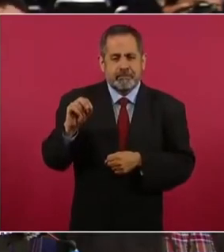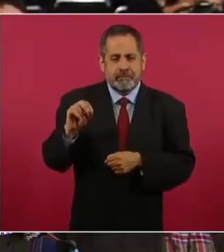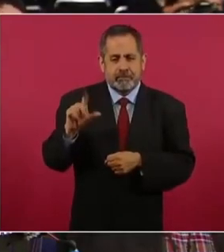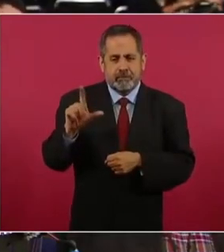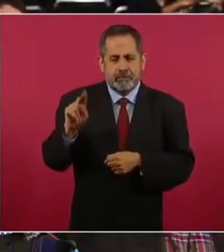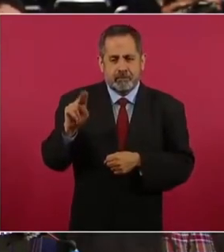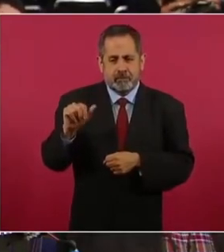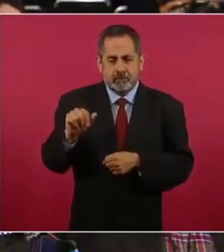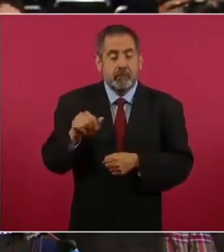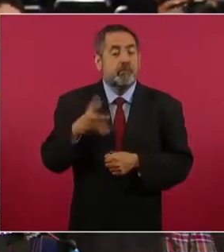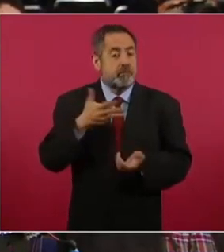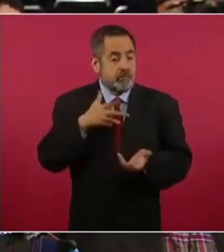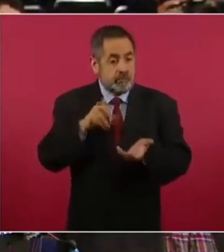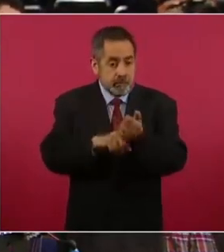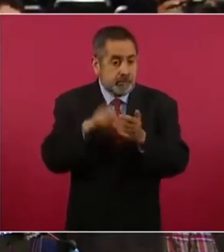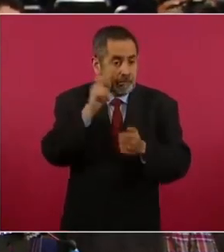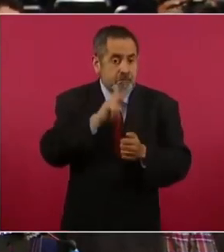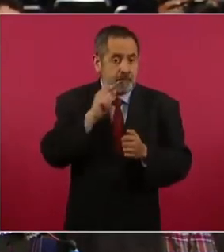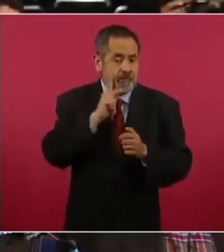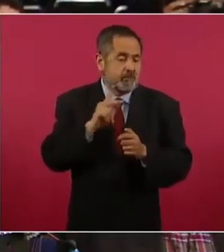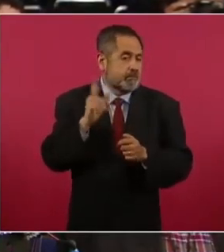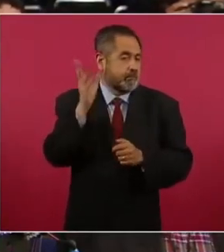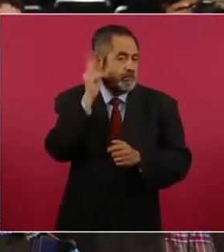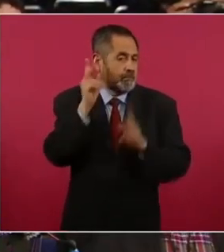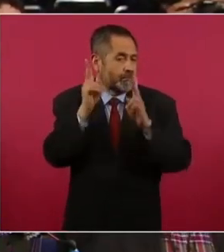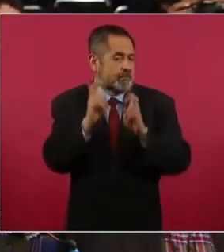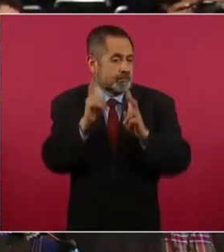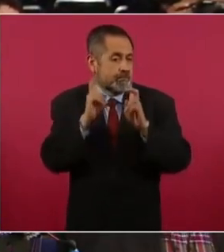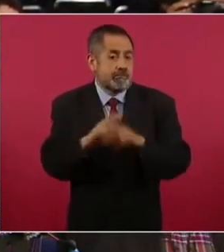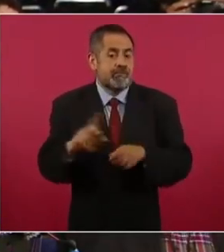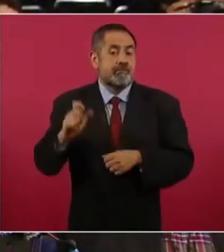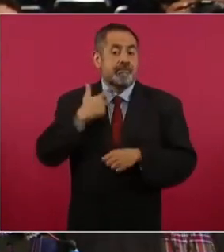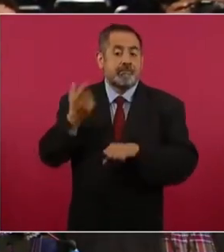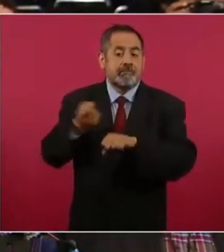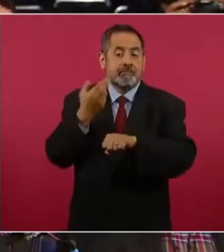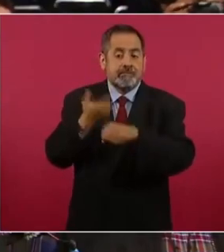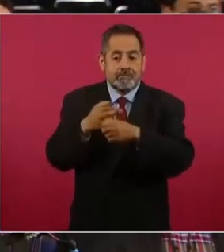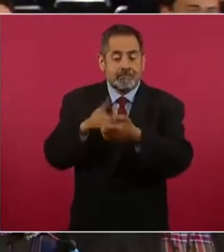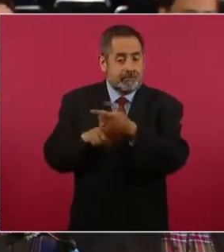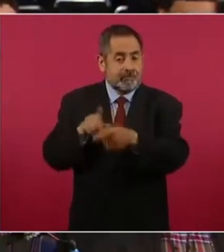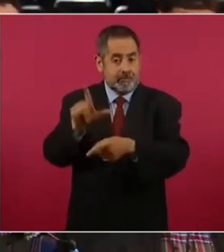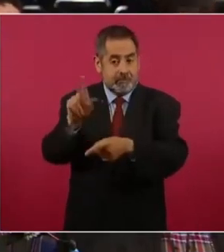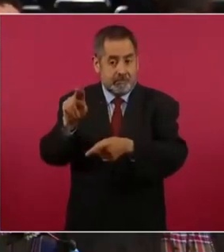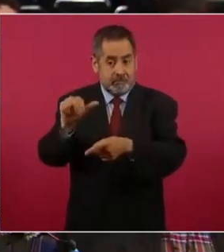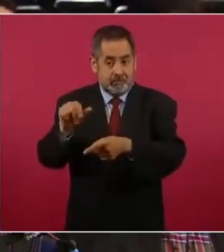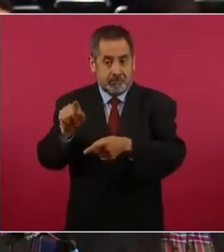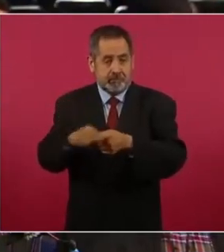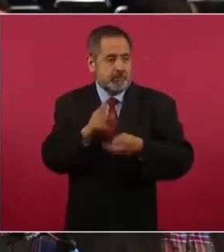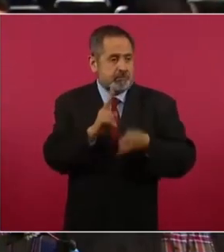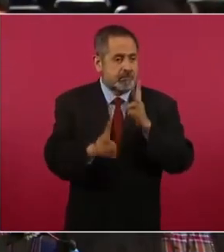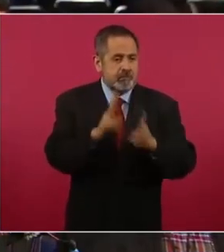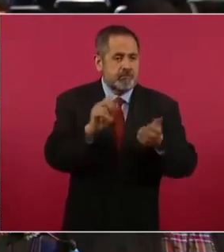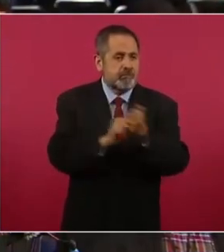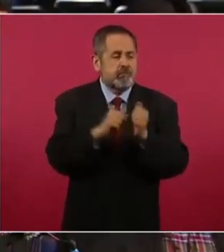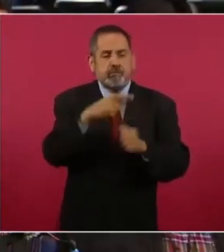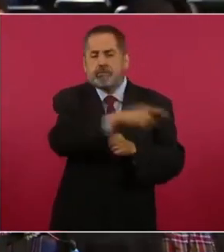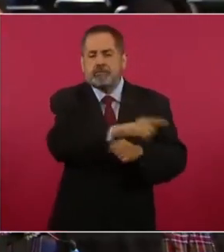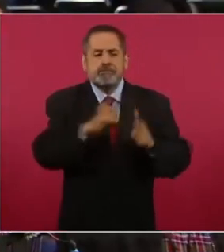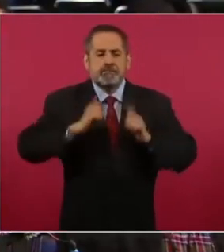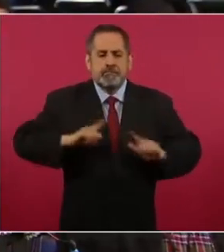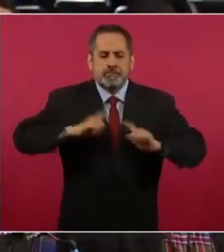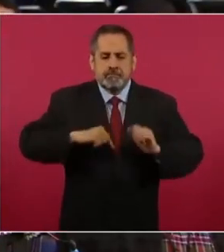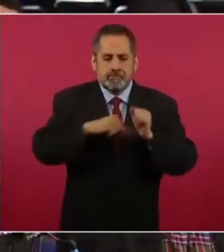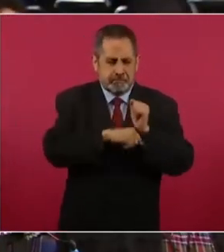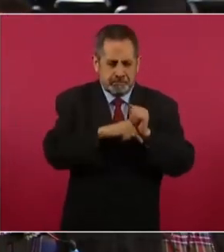unos audios en donde Genaro García Luna, el exsecretario de Seguridad, tuvo conversaciones con agentes encubiertos. En